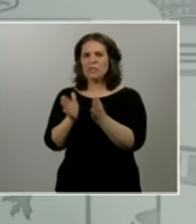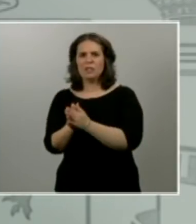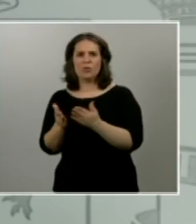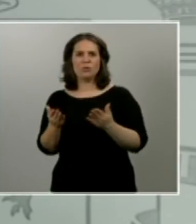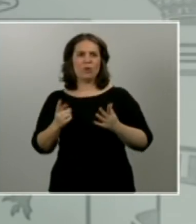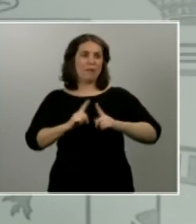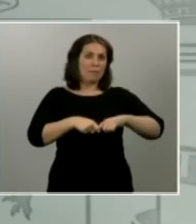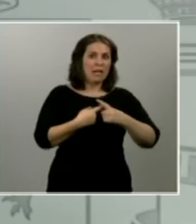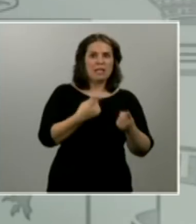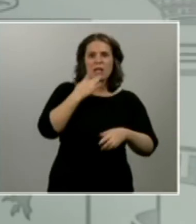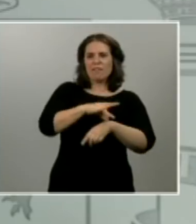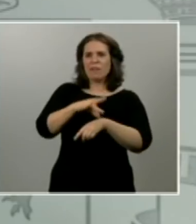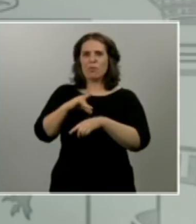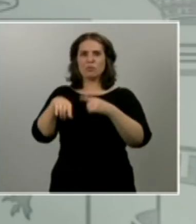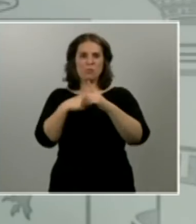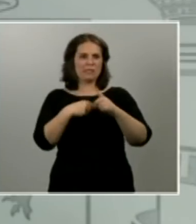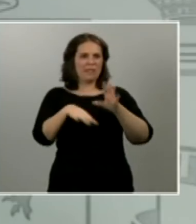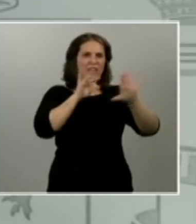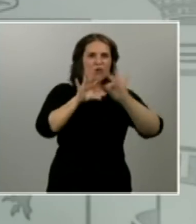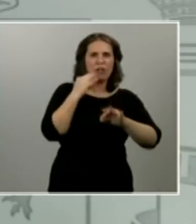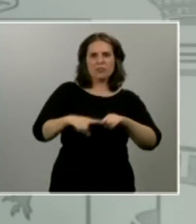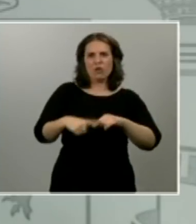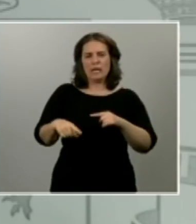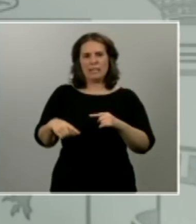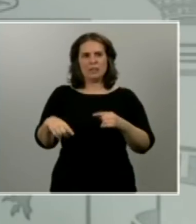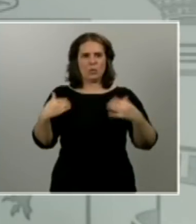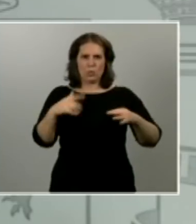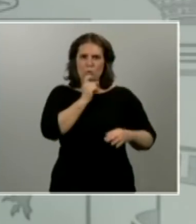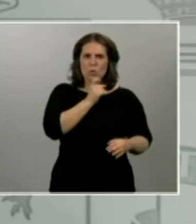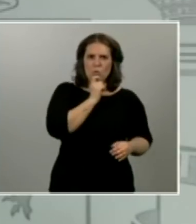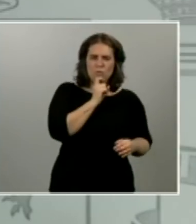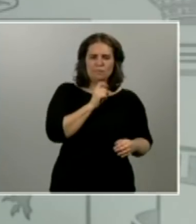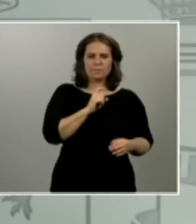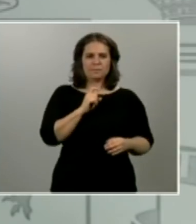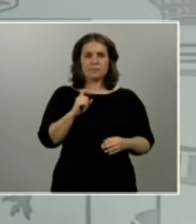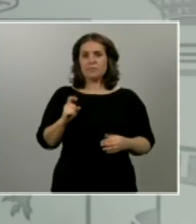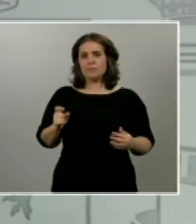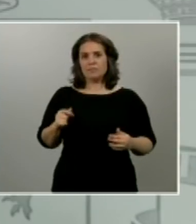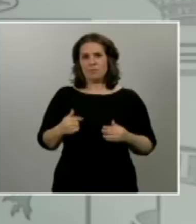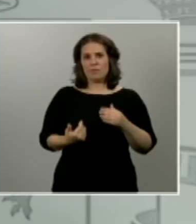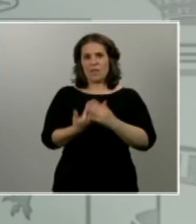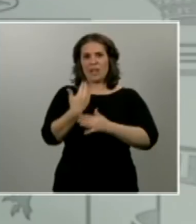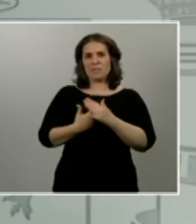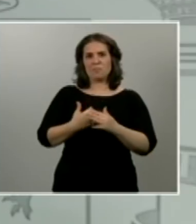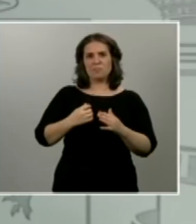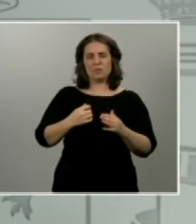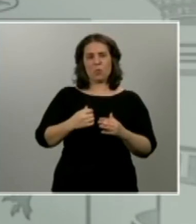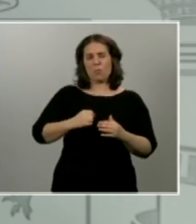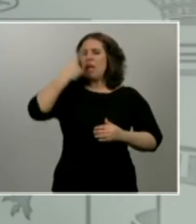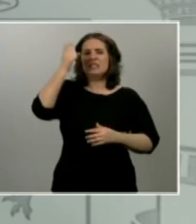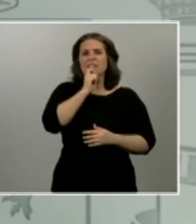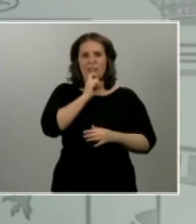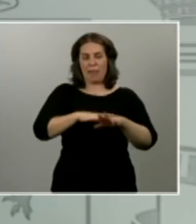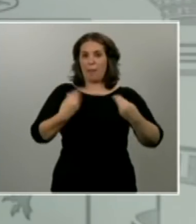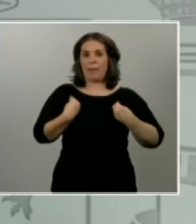familiares enfermos. Para muchos son los días más difíciles de nuestra vida. Pero tras estas